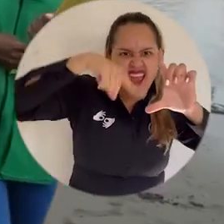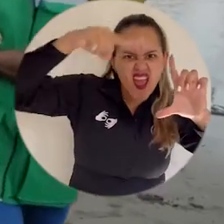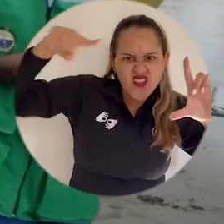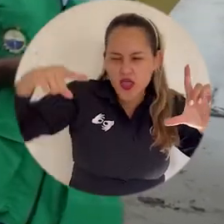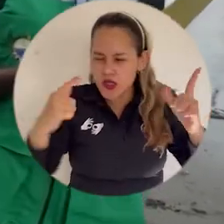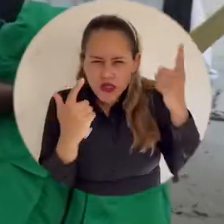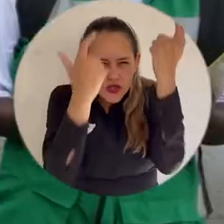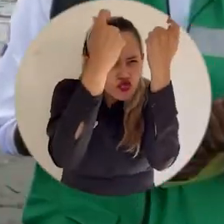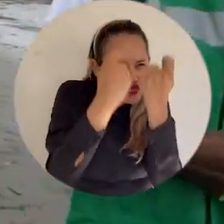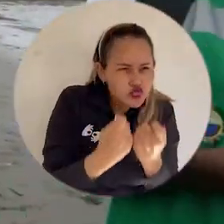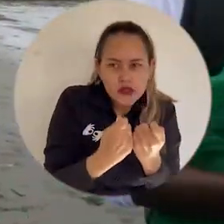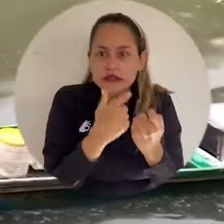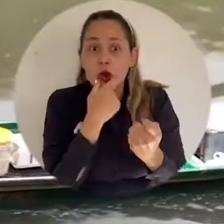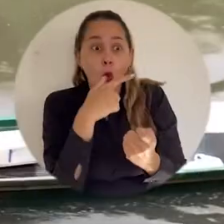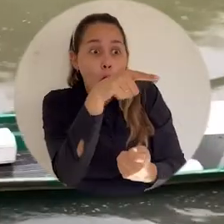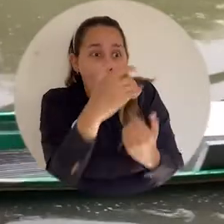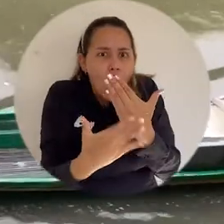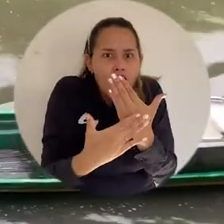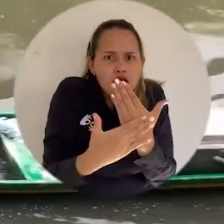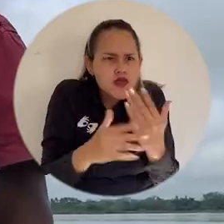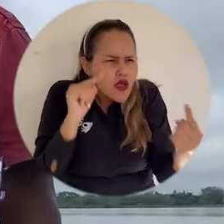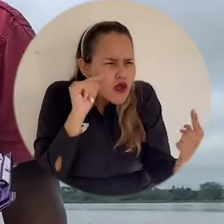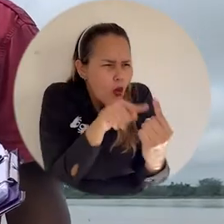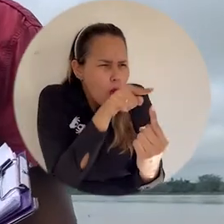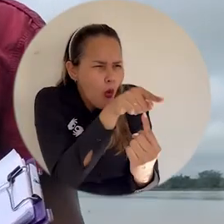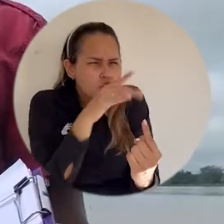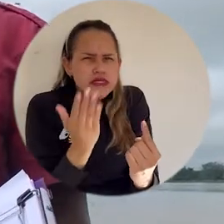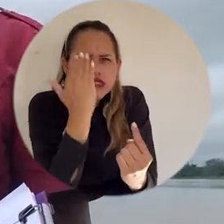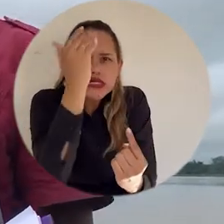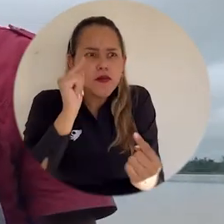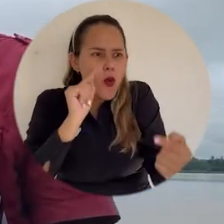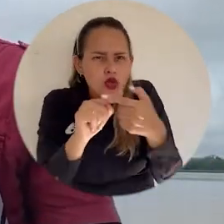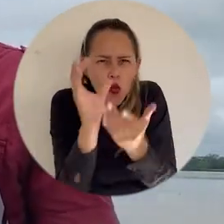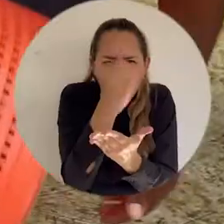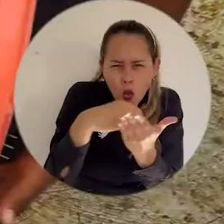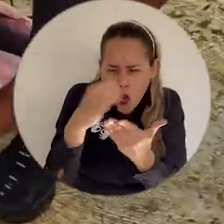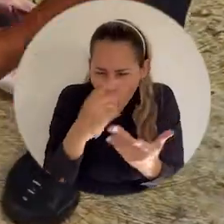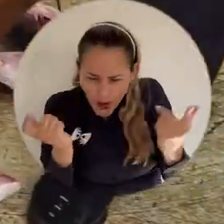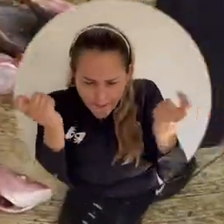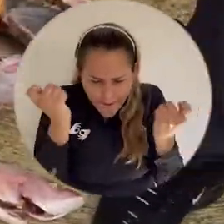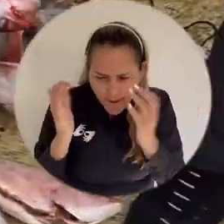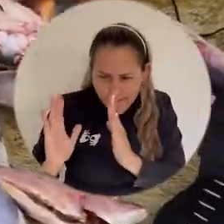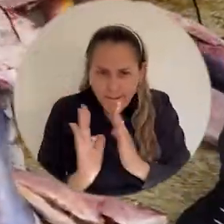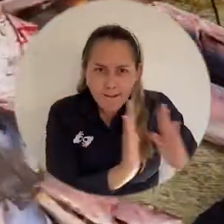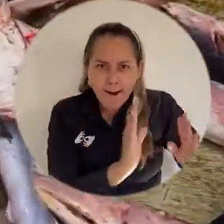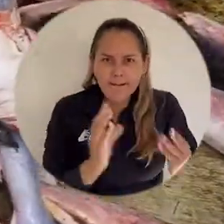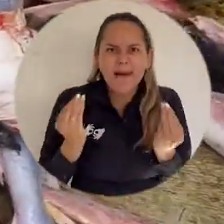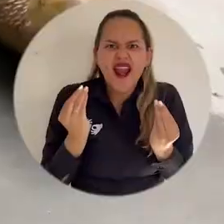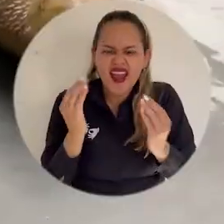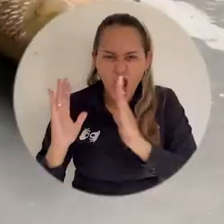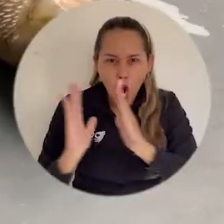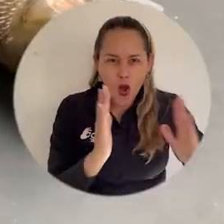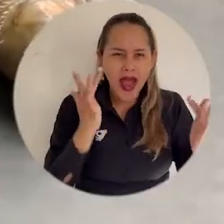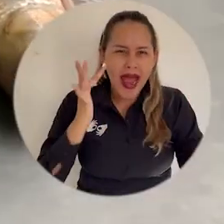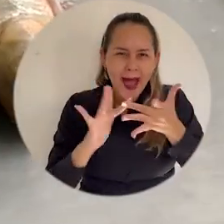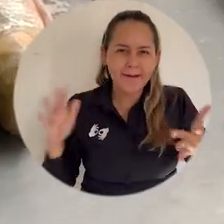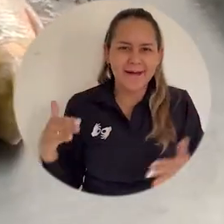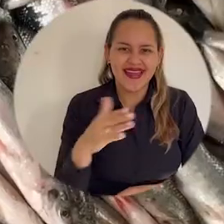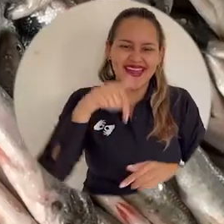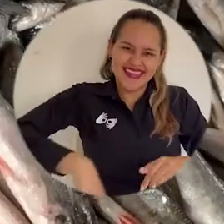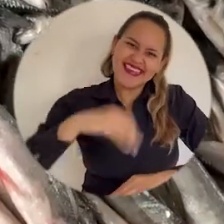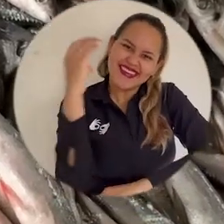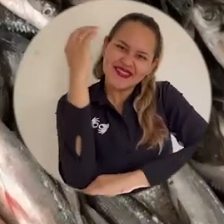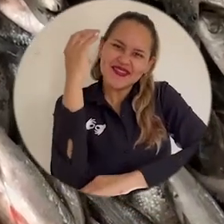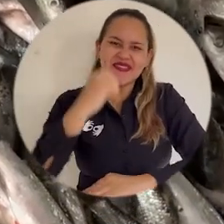donde surgen indicadores de relevancia en términos biológicos y económicos que permiten el ordenamiento de los recursos pesqueros en Colombia.